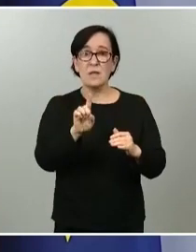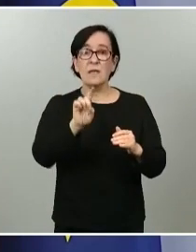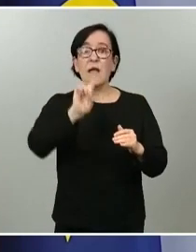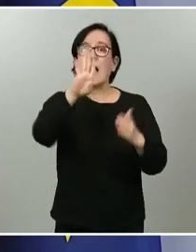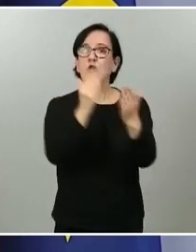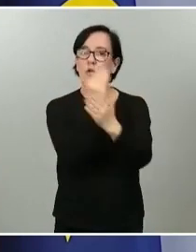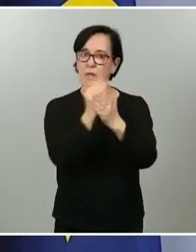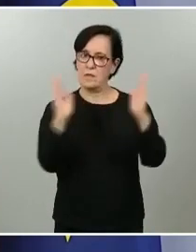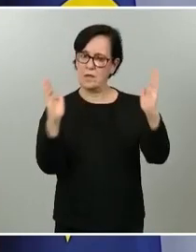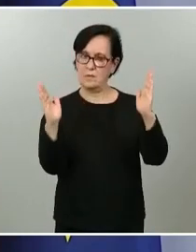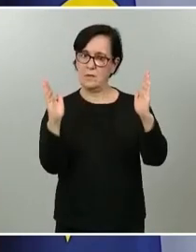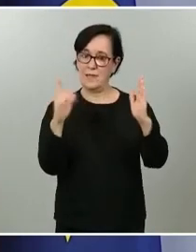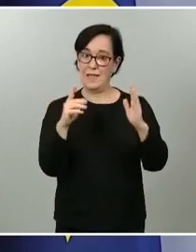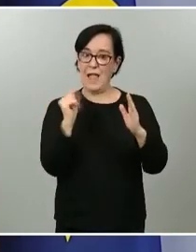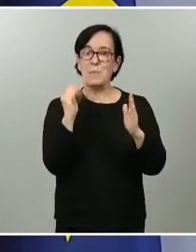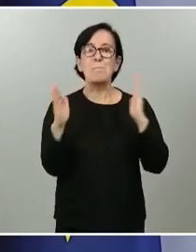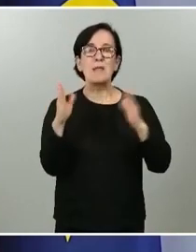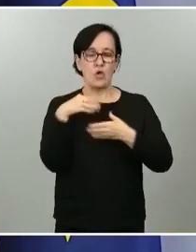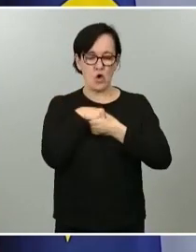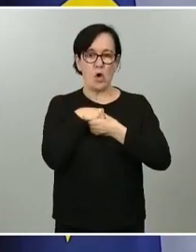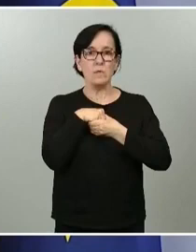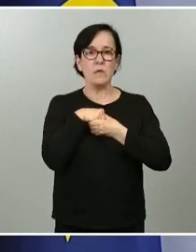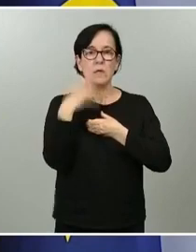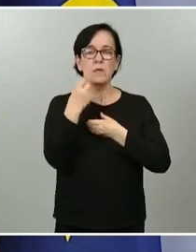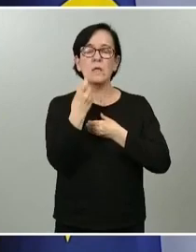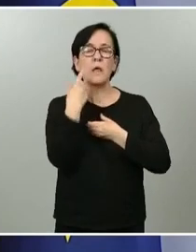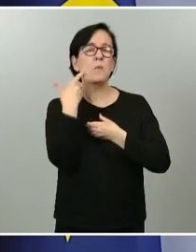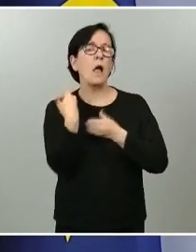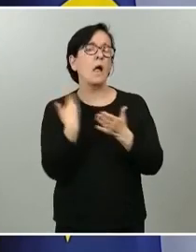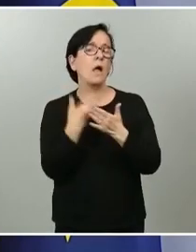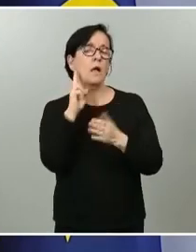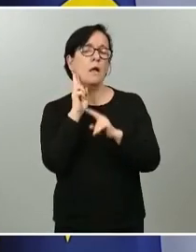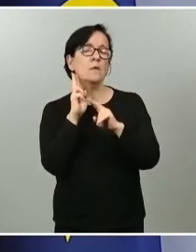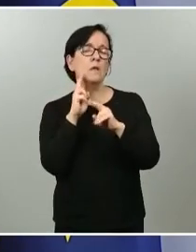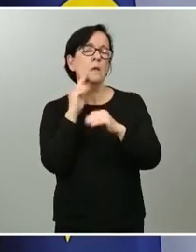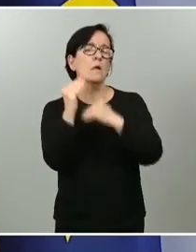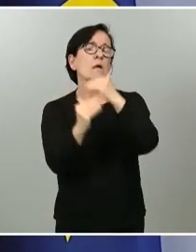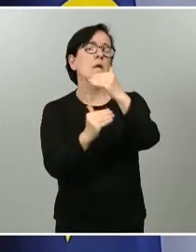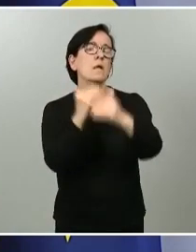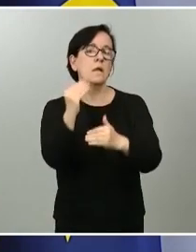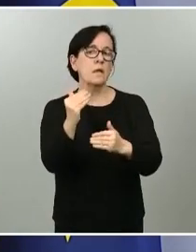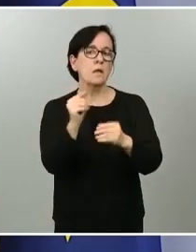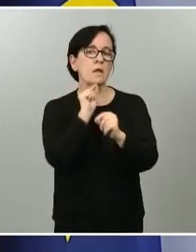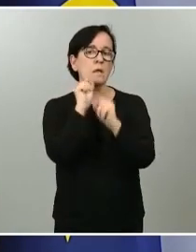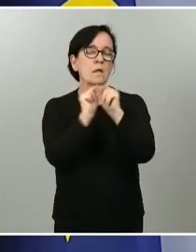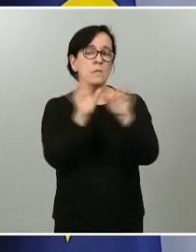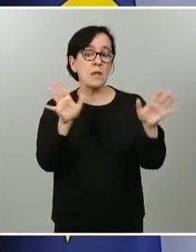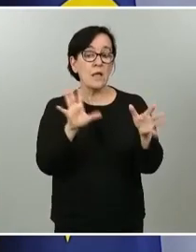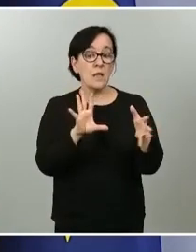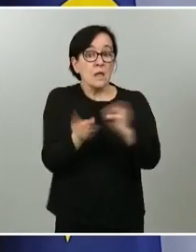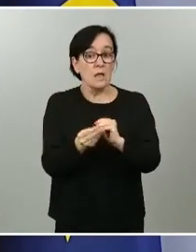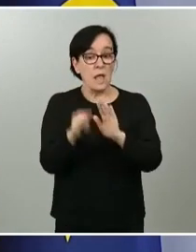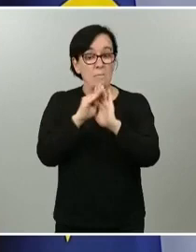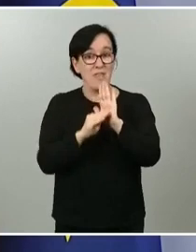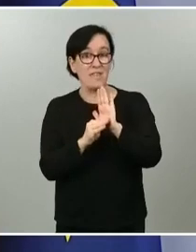es un periodo de incubación. Y, por tanto, va ser necesario para ver cómo va evolucionando la epidemia adoptando estas nuevas medidas previstas